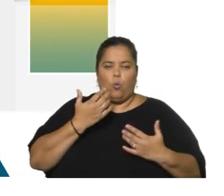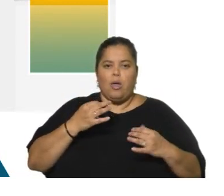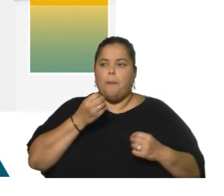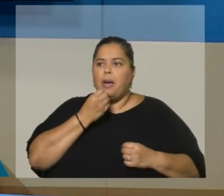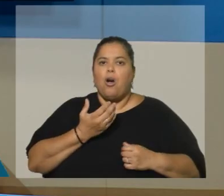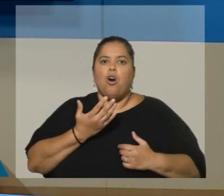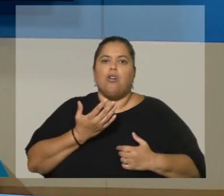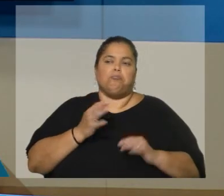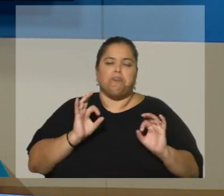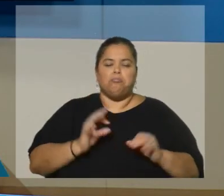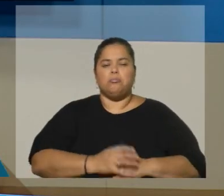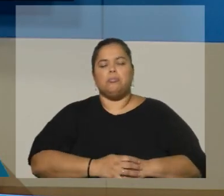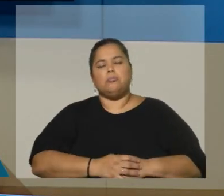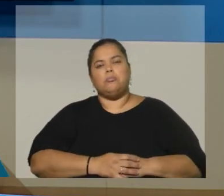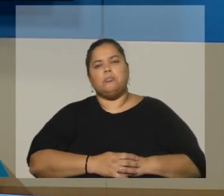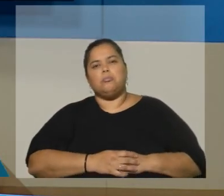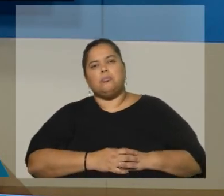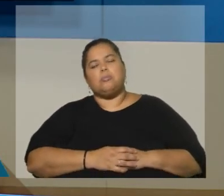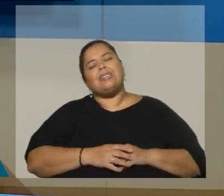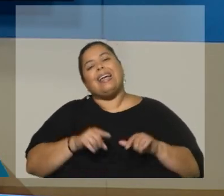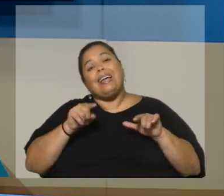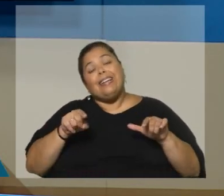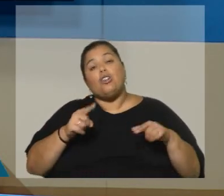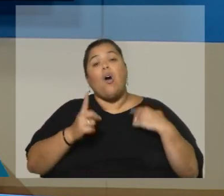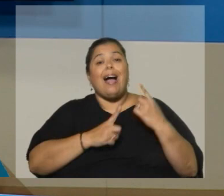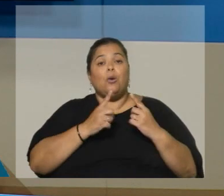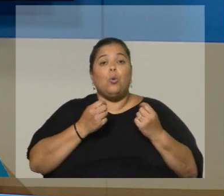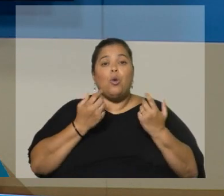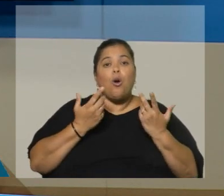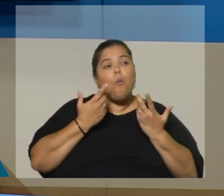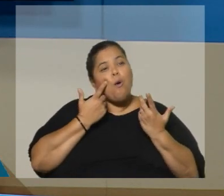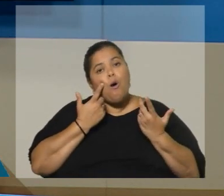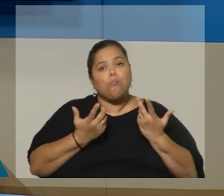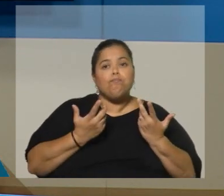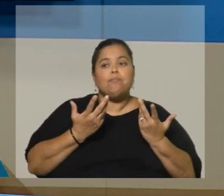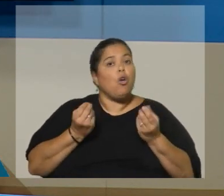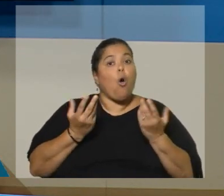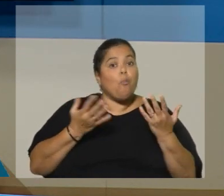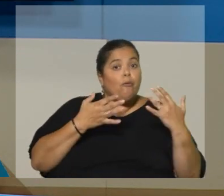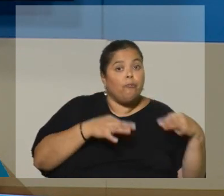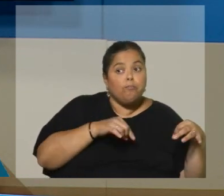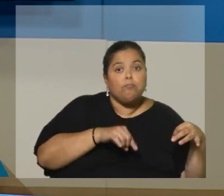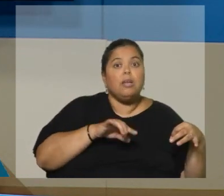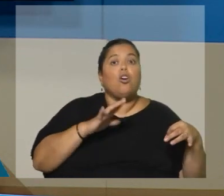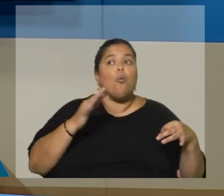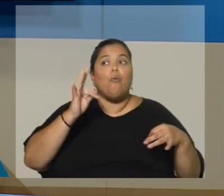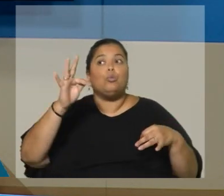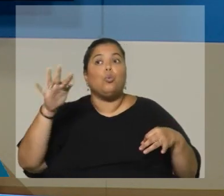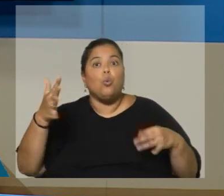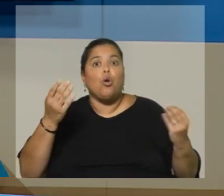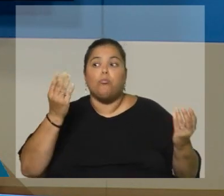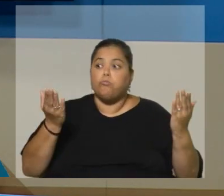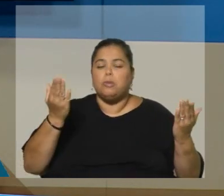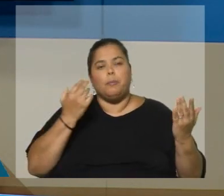sus mejores momentos. Estas son algunas fotos, por un lado, otras proyecciones de un futuro próximo. El resultado tendremos que ir